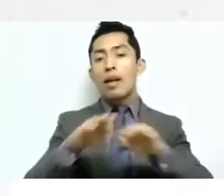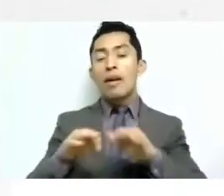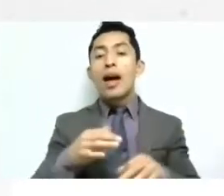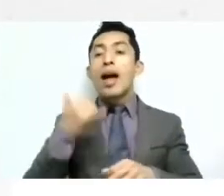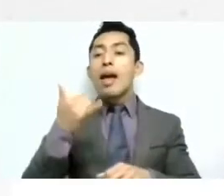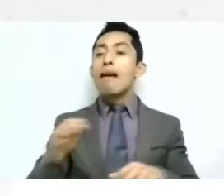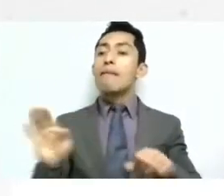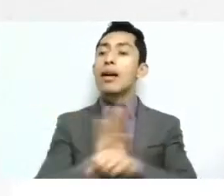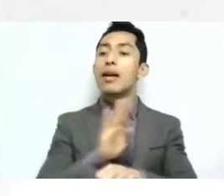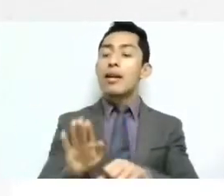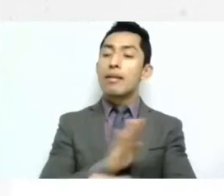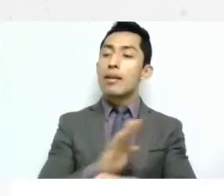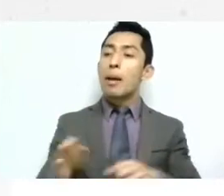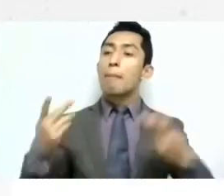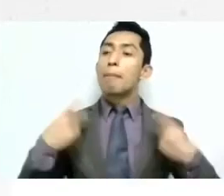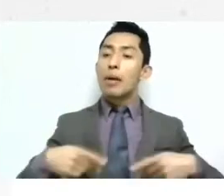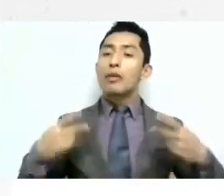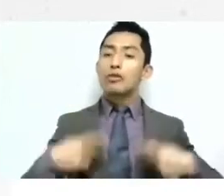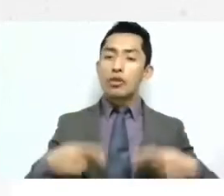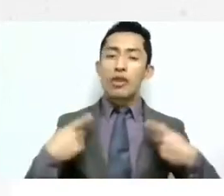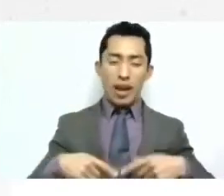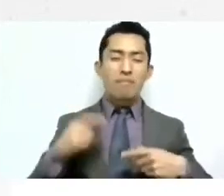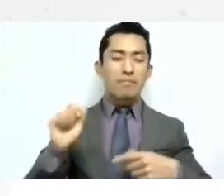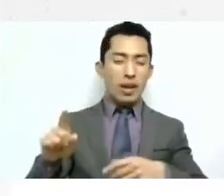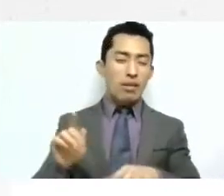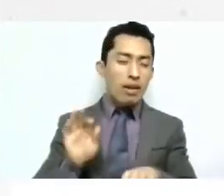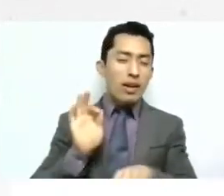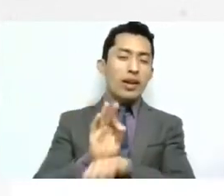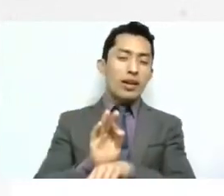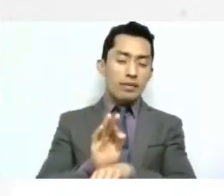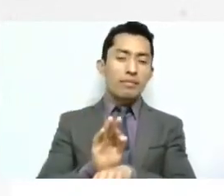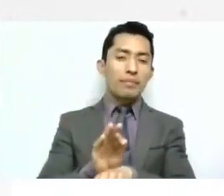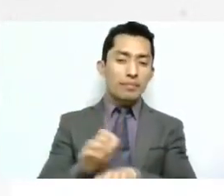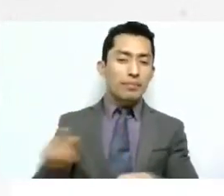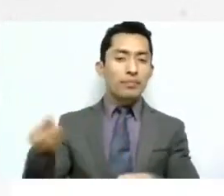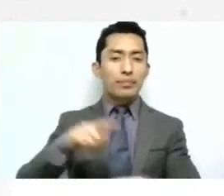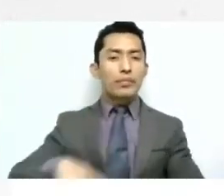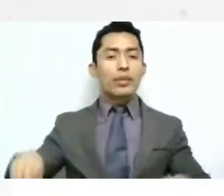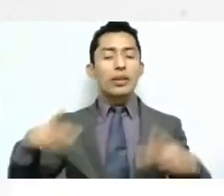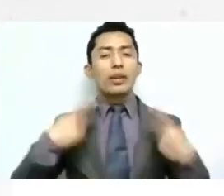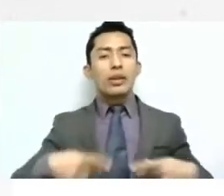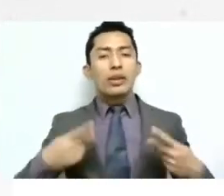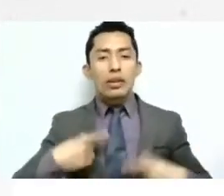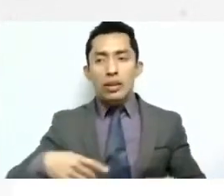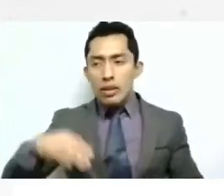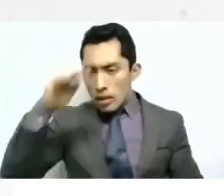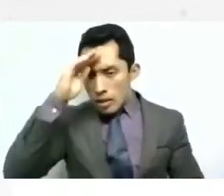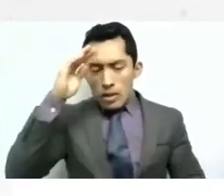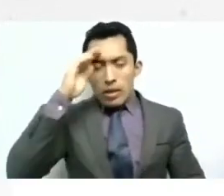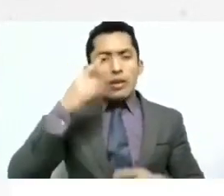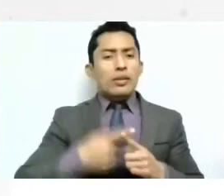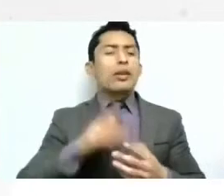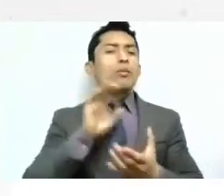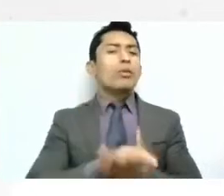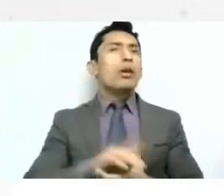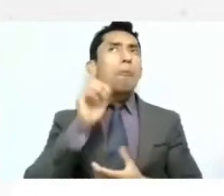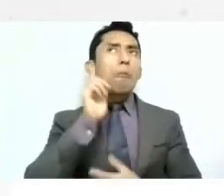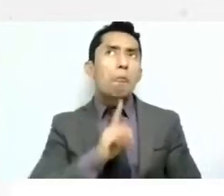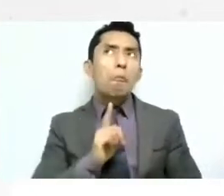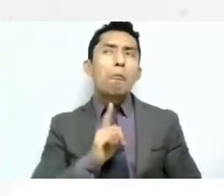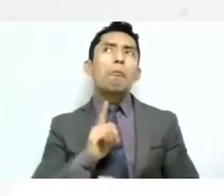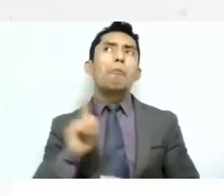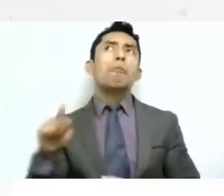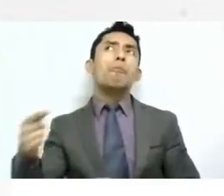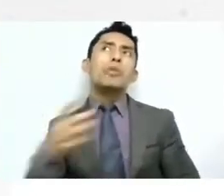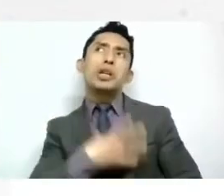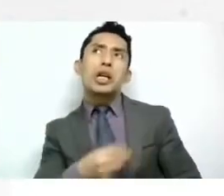o sea ahí hay sus beneficiarios ¿verdad? y beneficiarios pues se imaginan a la esposa y a los hijos después